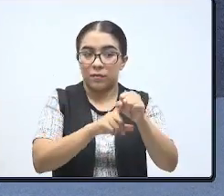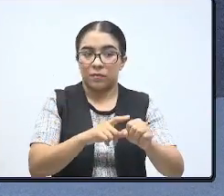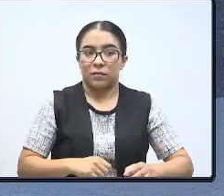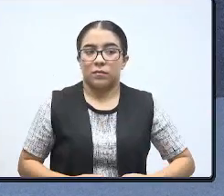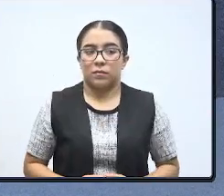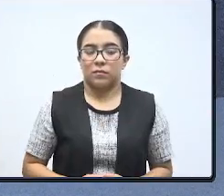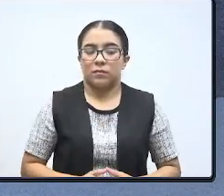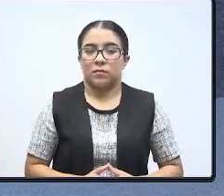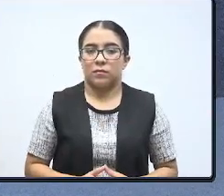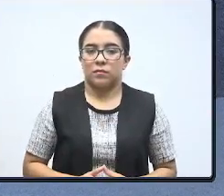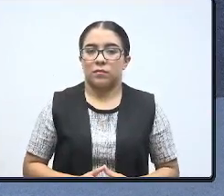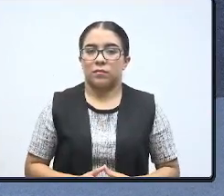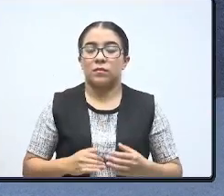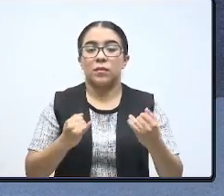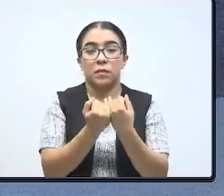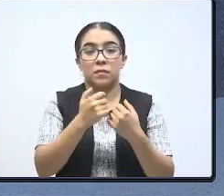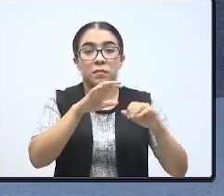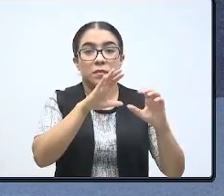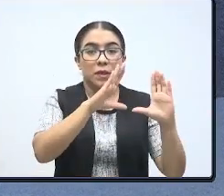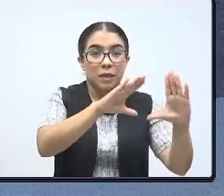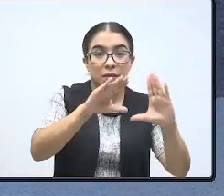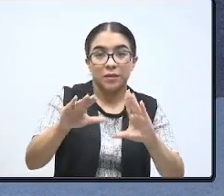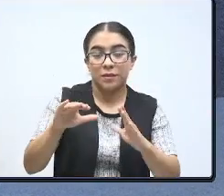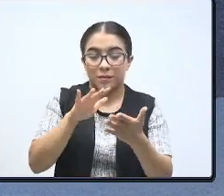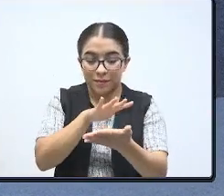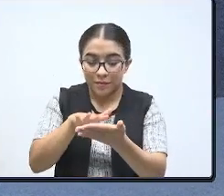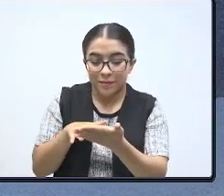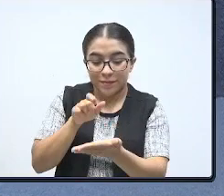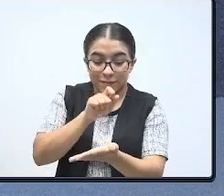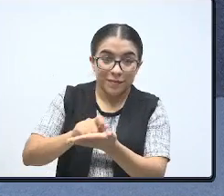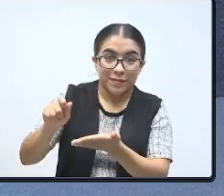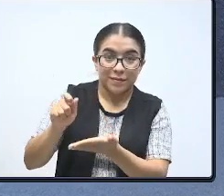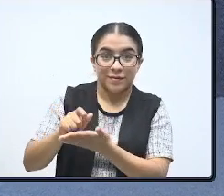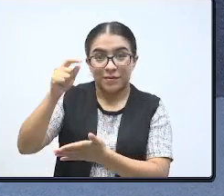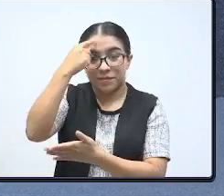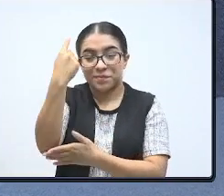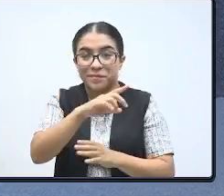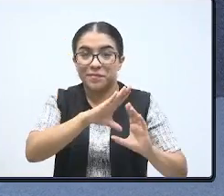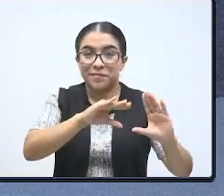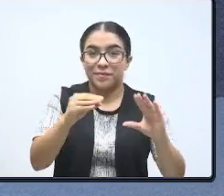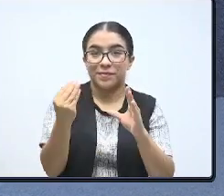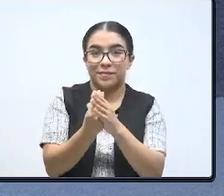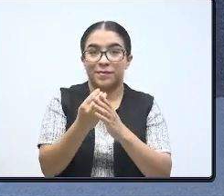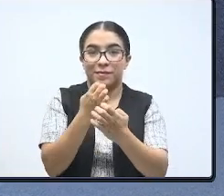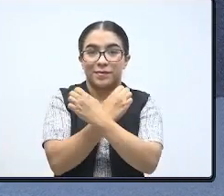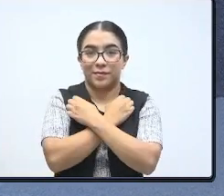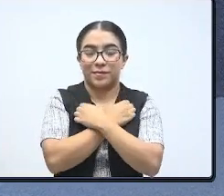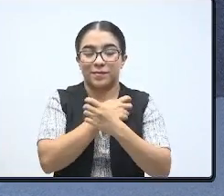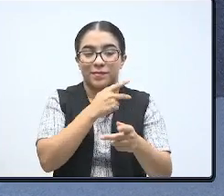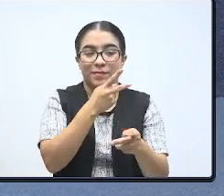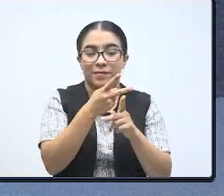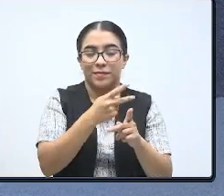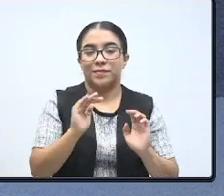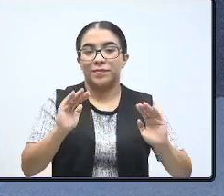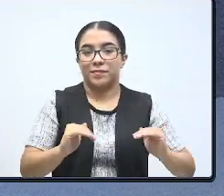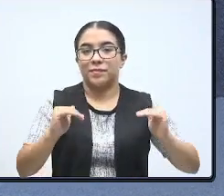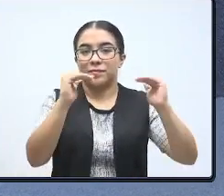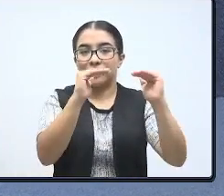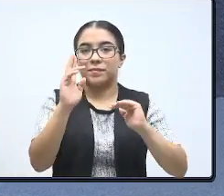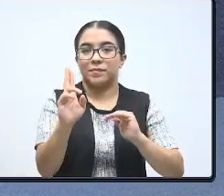la alfabetización, la conclusión, la educación básica, la capacitación productiva y la educación media superior y superior.